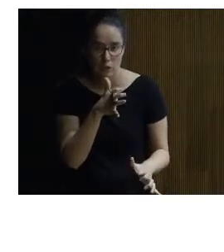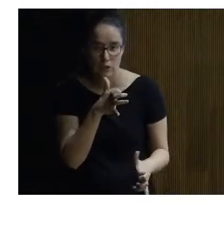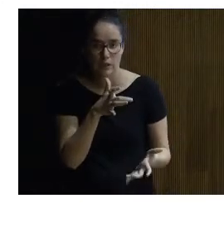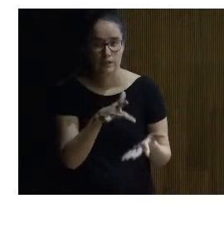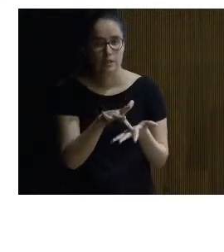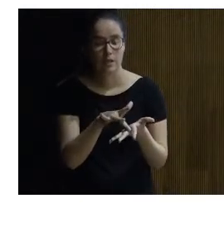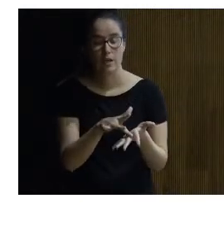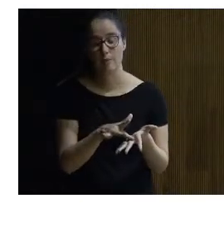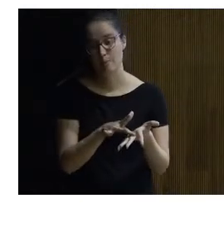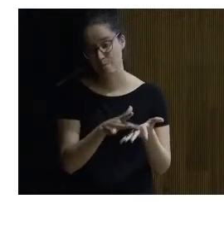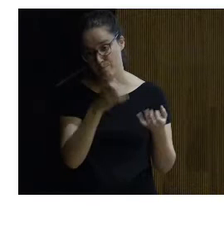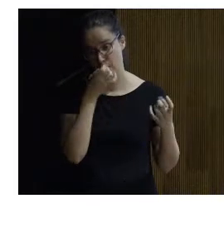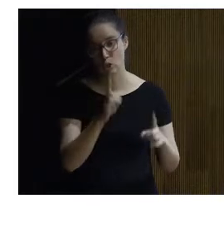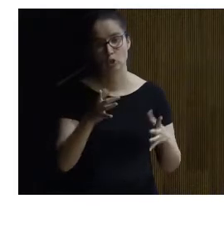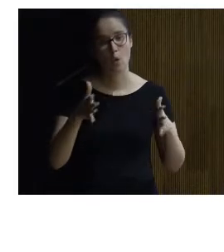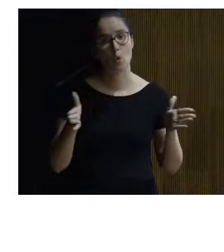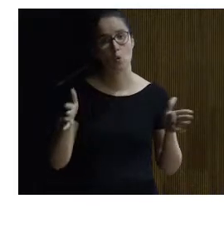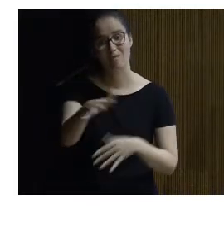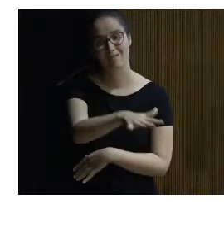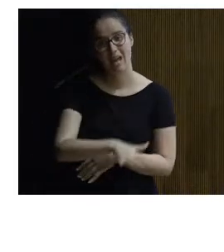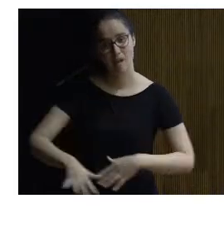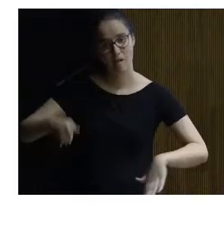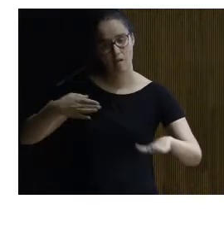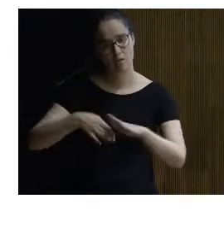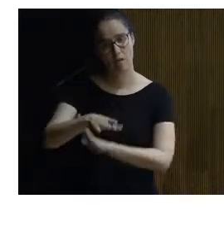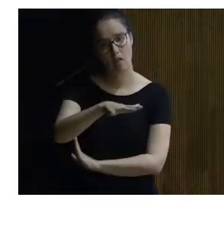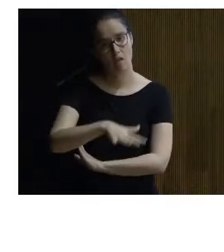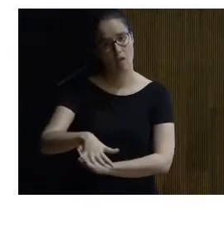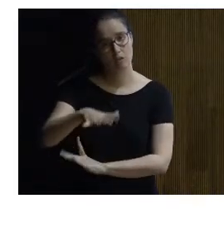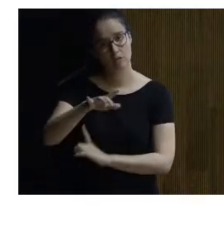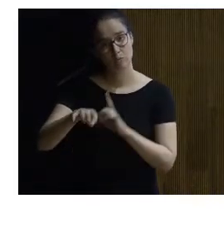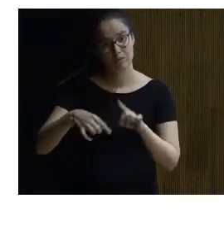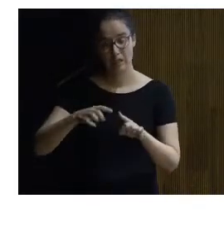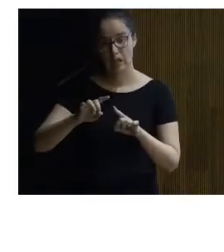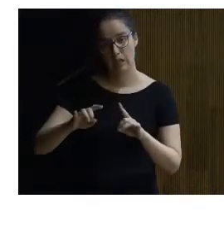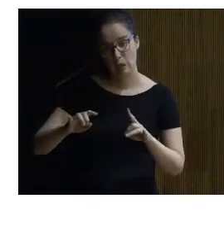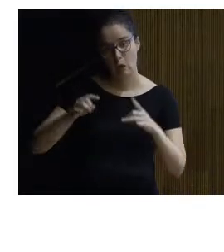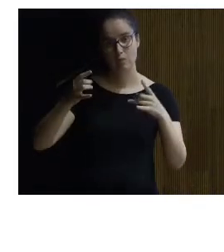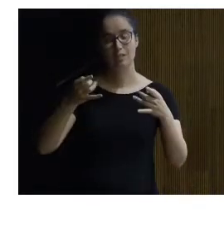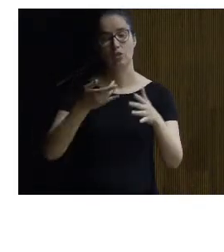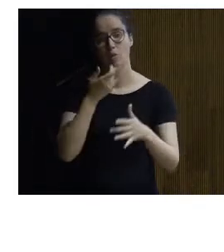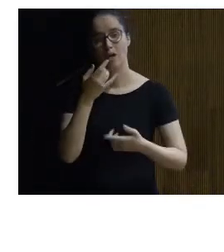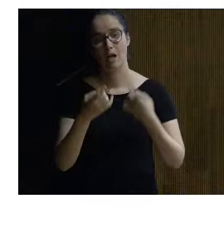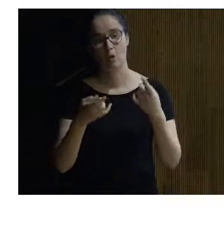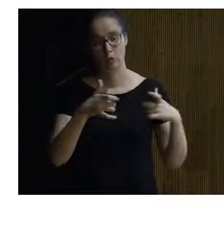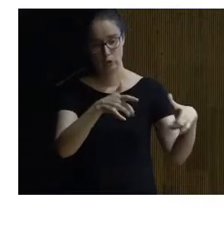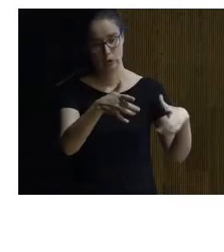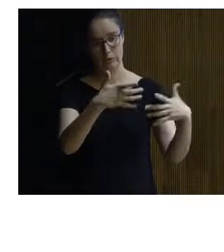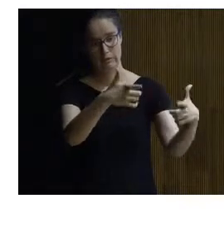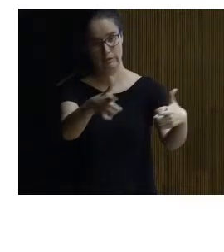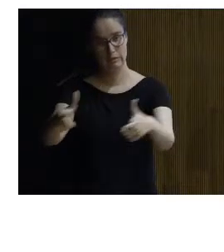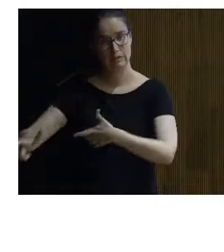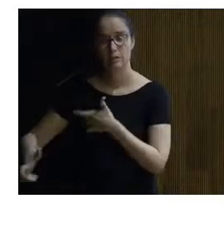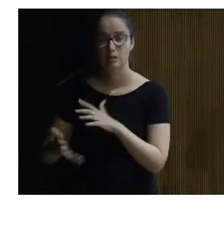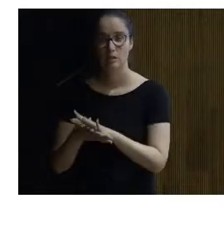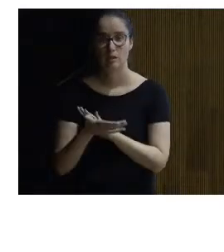día no estaban muy inspirados tenemos un vestíbulo y luego el vestíbulo del vestíbulo es decir pues hay una serie de compartimentaciones que bueno que